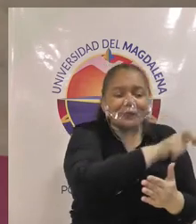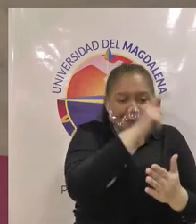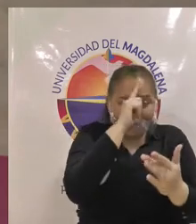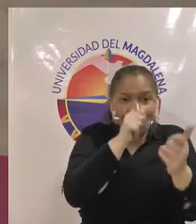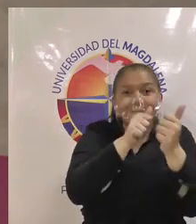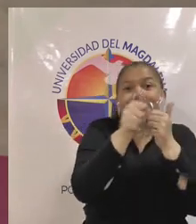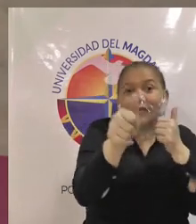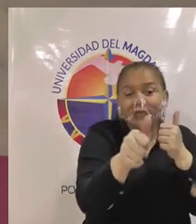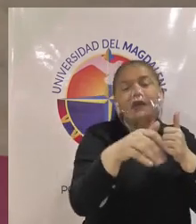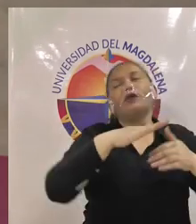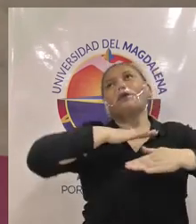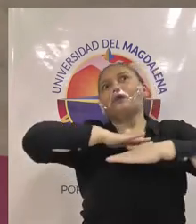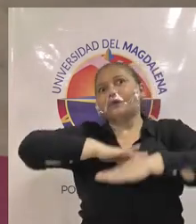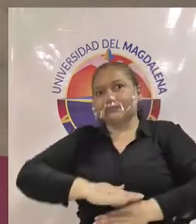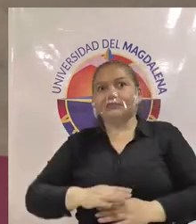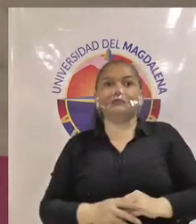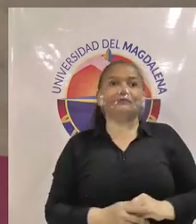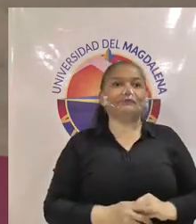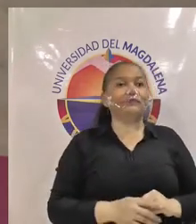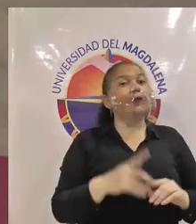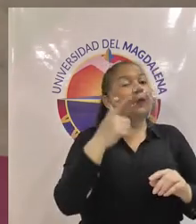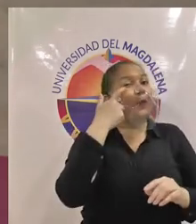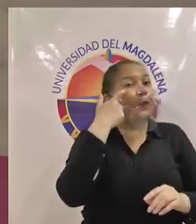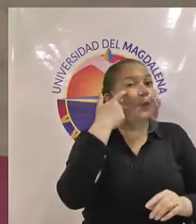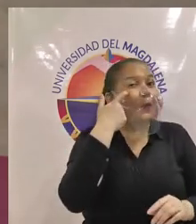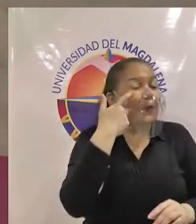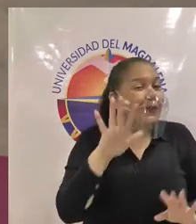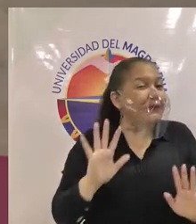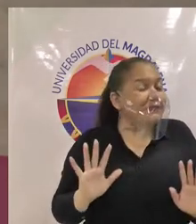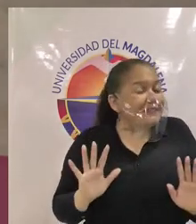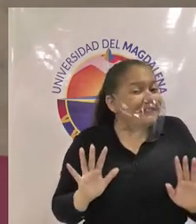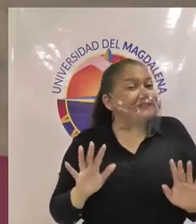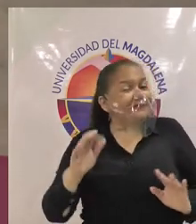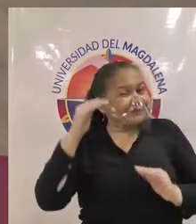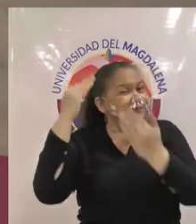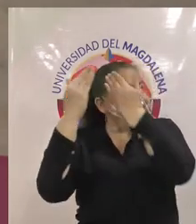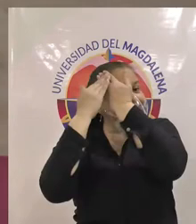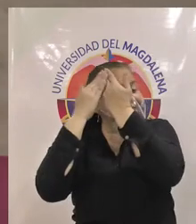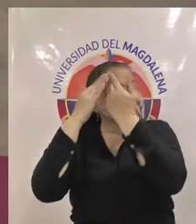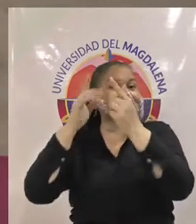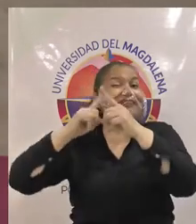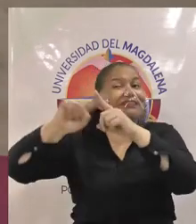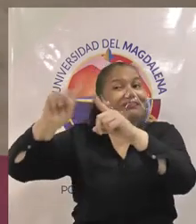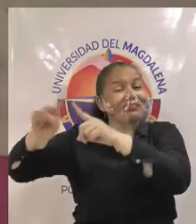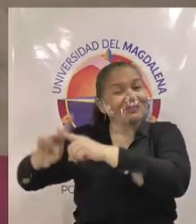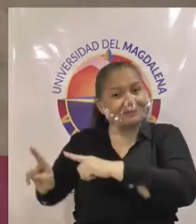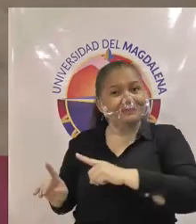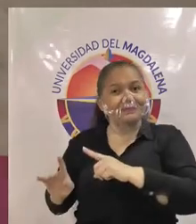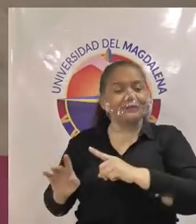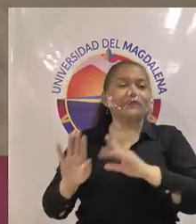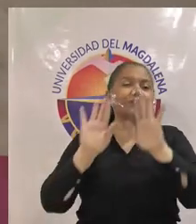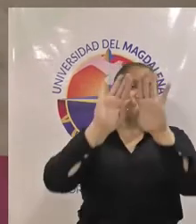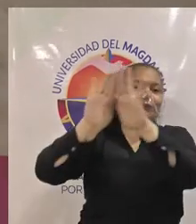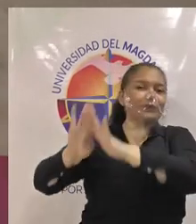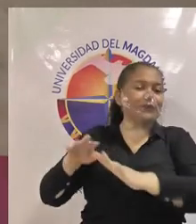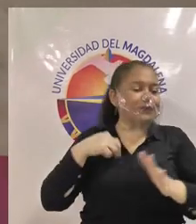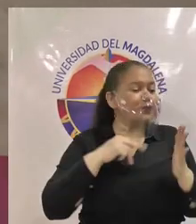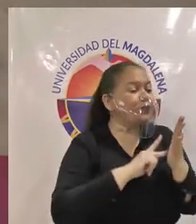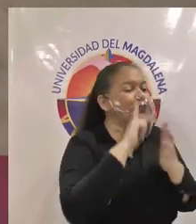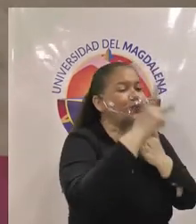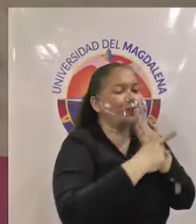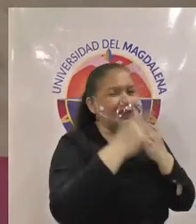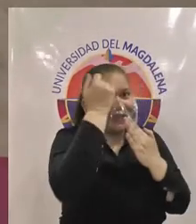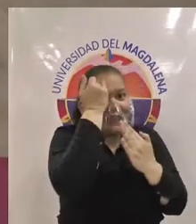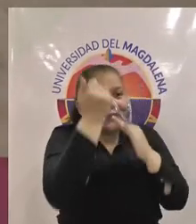recuerden que los IFE se pueden hacer en diferentes años y no serían los mismos entonces en ese orden de ideas crear un proyecto que beneficiará